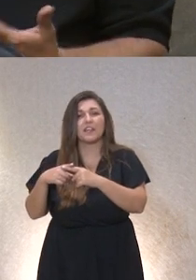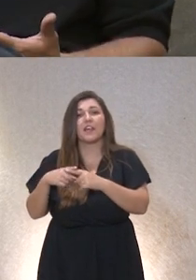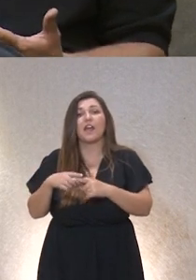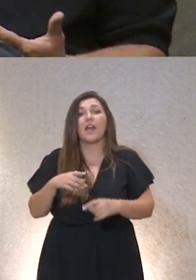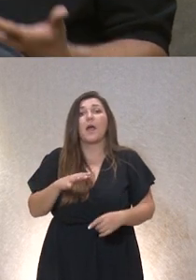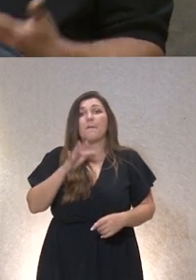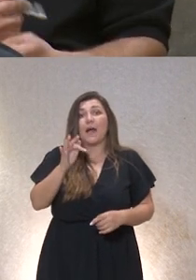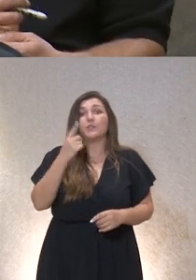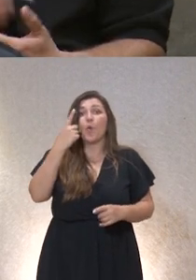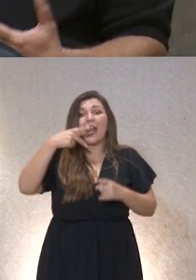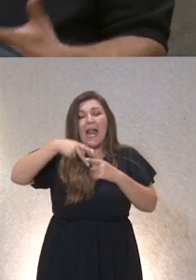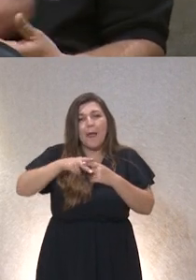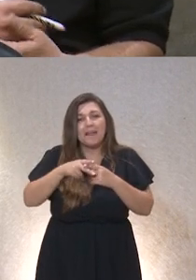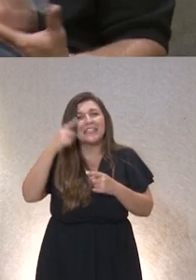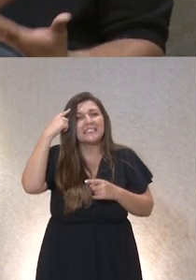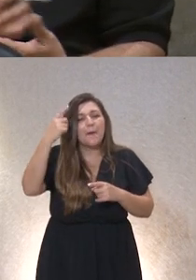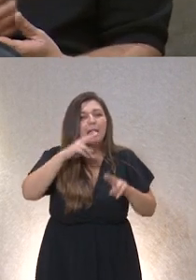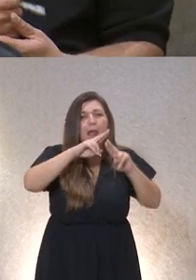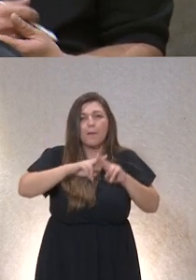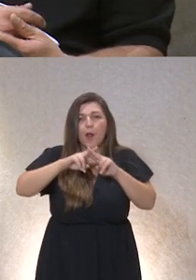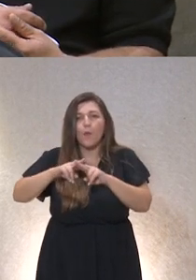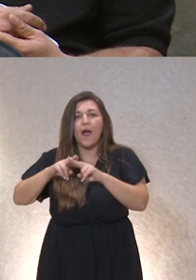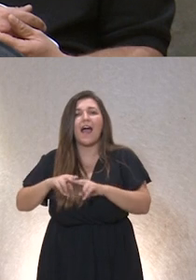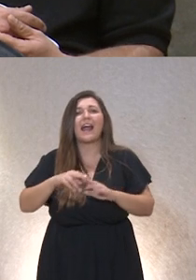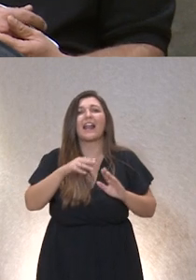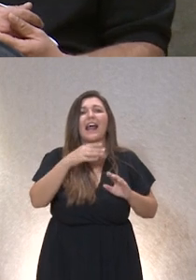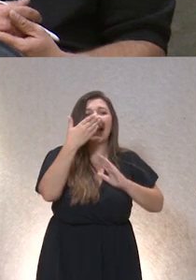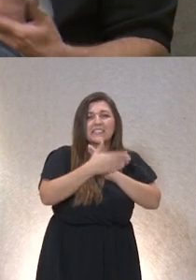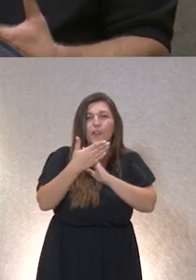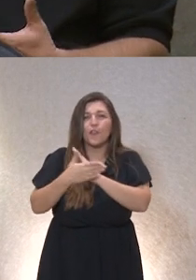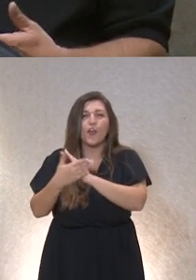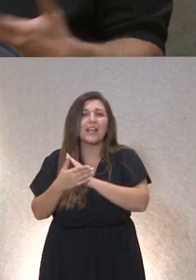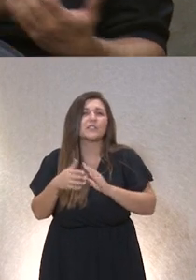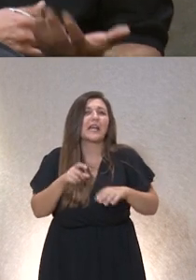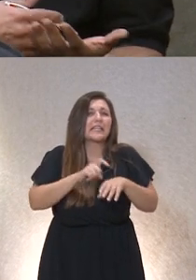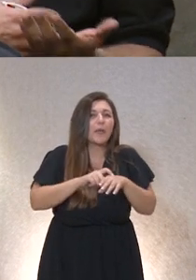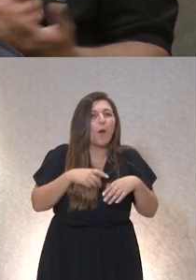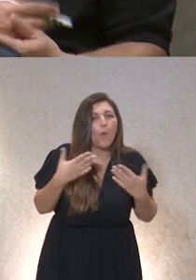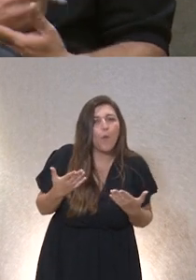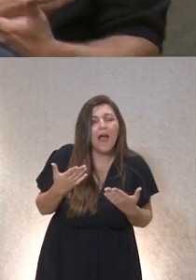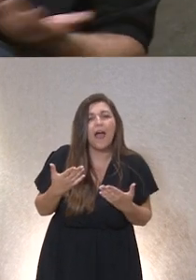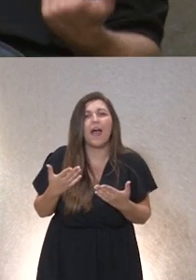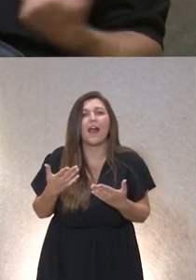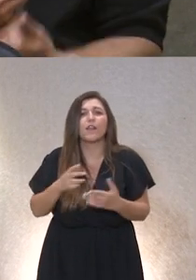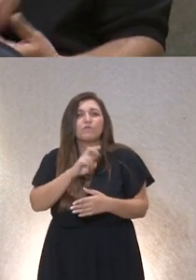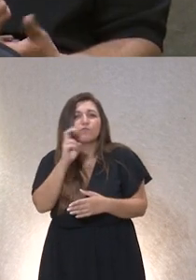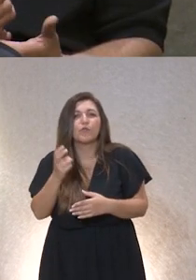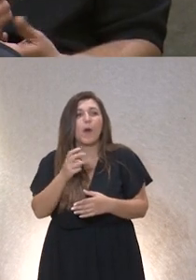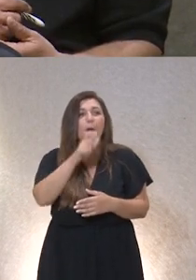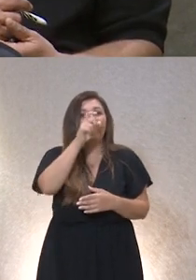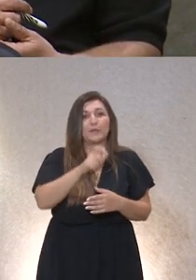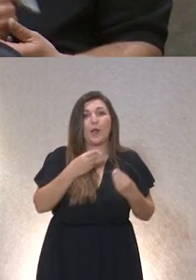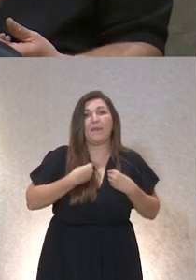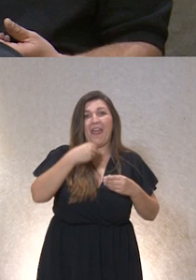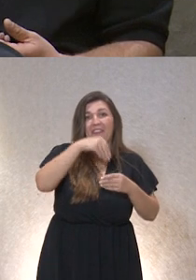hacer una herramienta para evaluar qué tipo de restricciones y cuántas restricciones estaban presentes en la vida de alguna persona o incluso en un